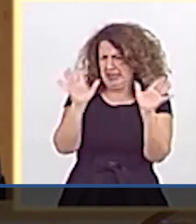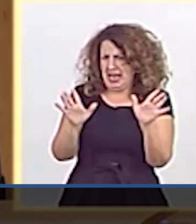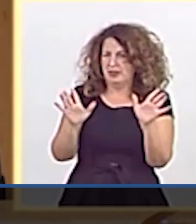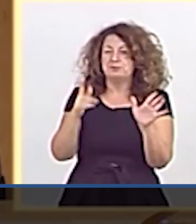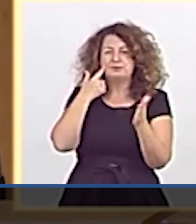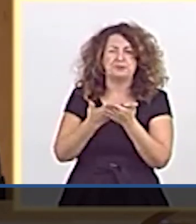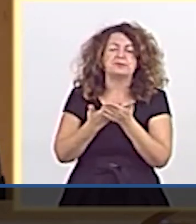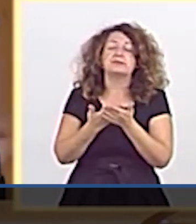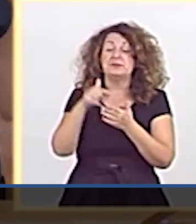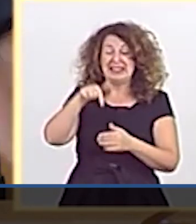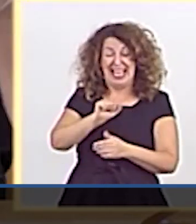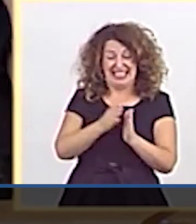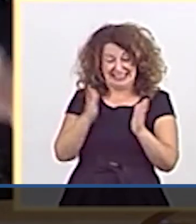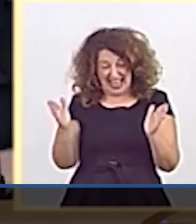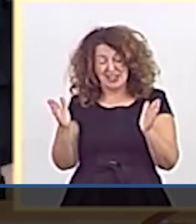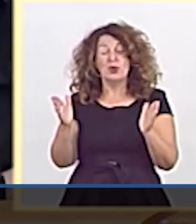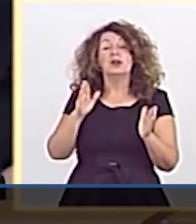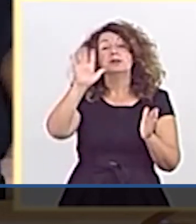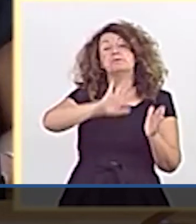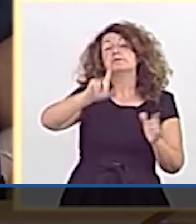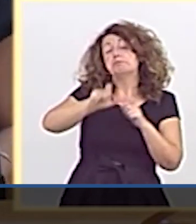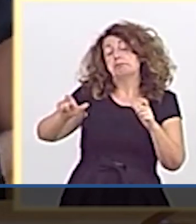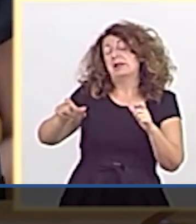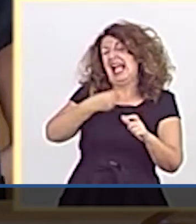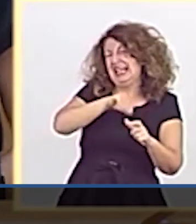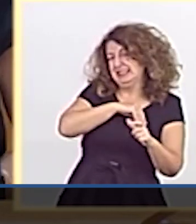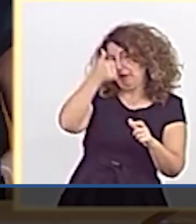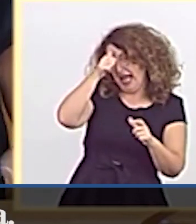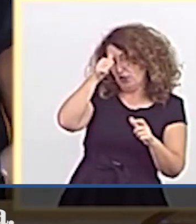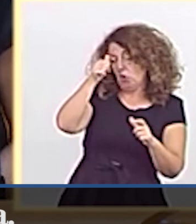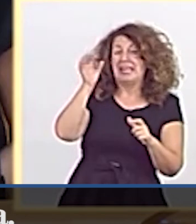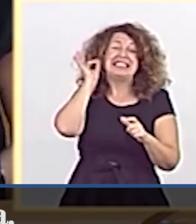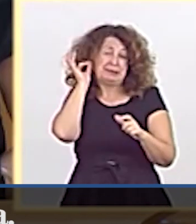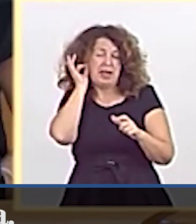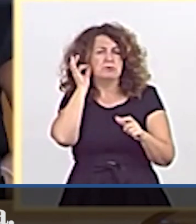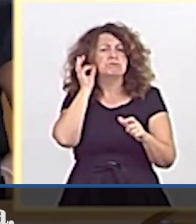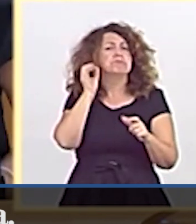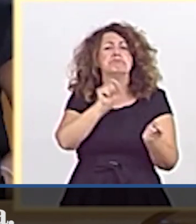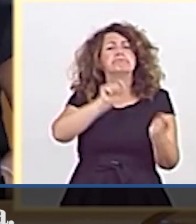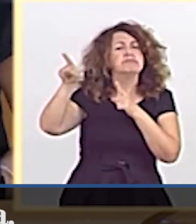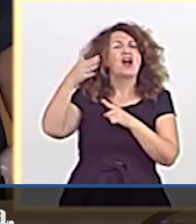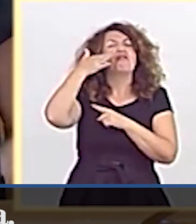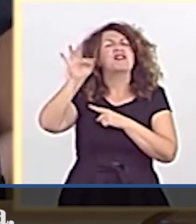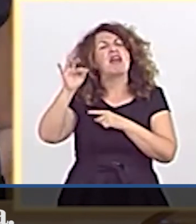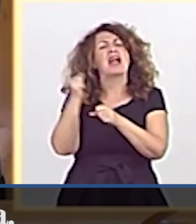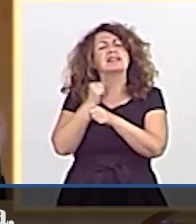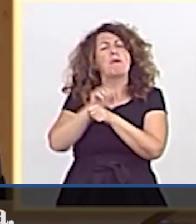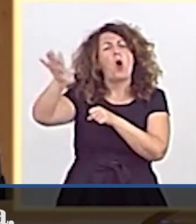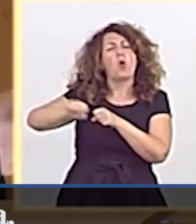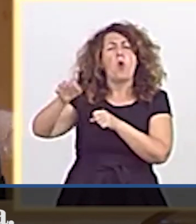Este mismo año, más de 15.000 españoles y españolas se fueron a Francia a trabajar a la vendimia.